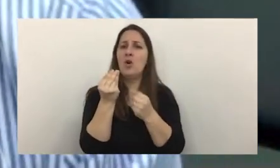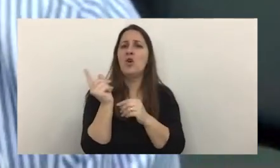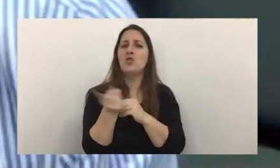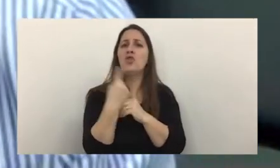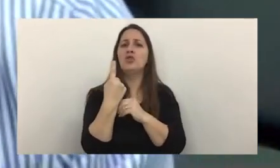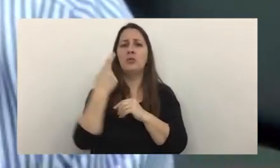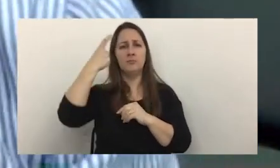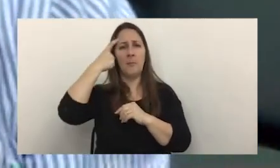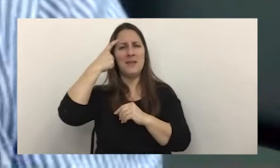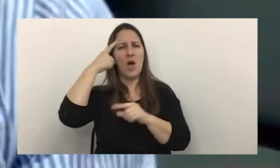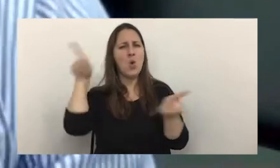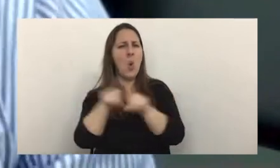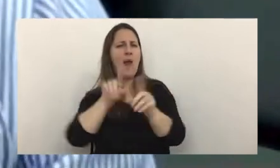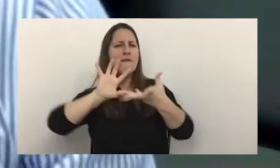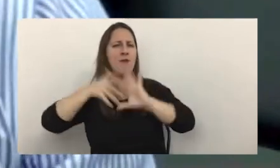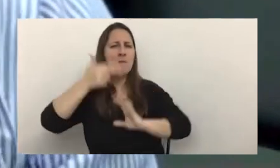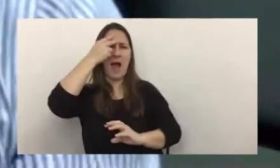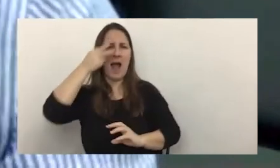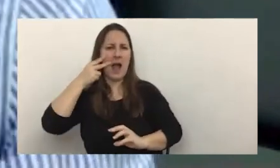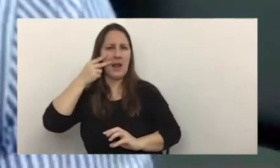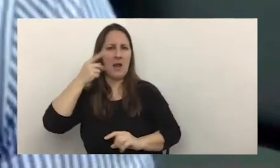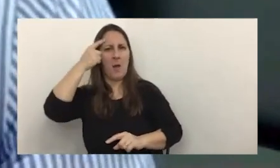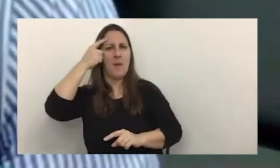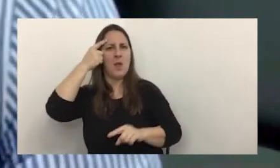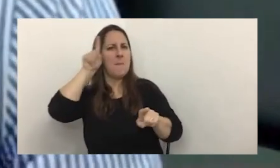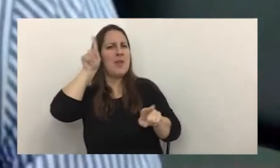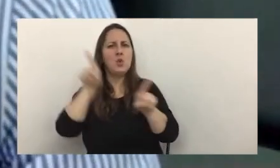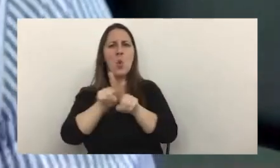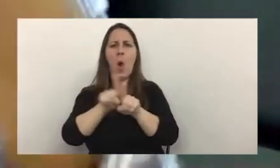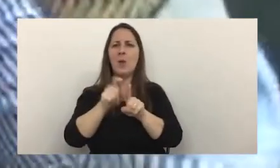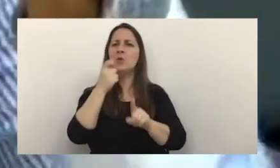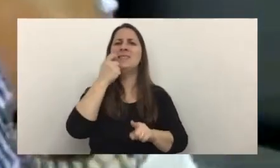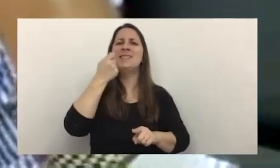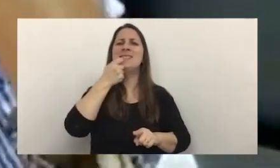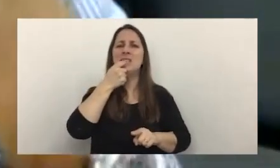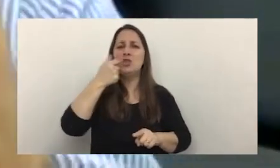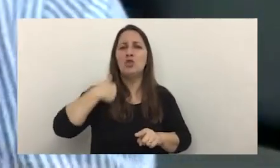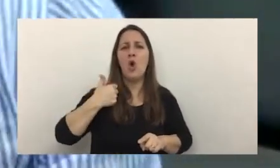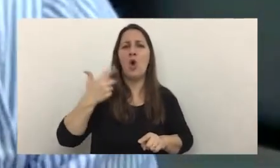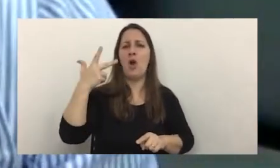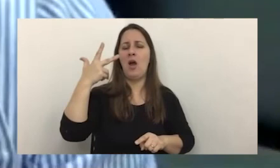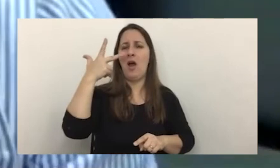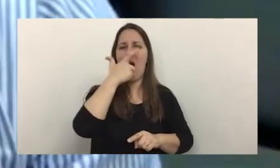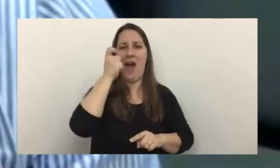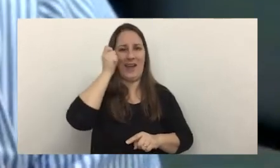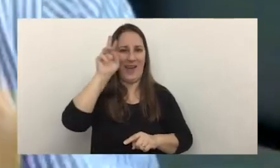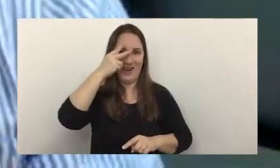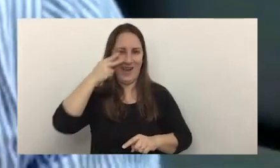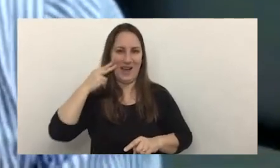ethical hackers actuamos como hackers reales un gorro blanco entonces